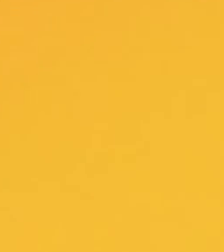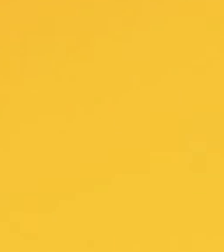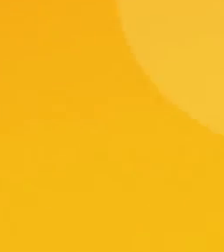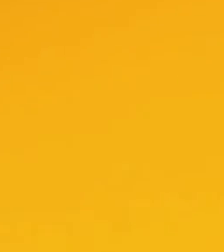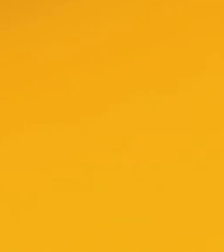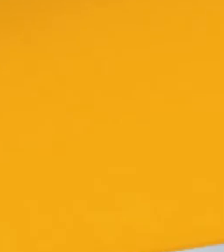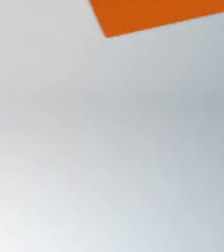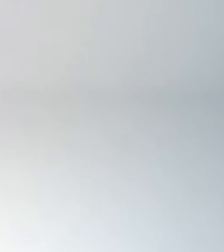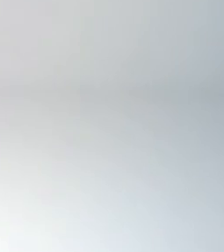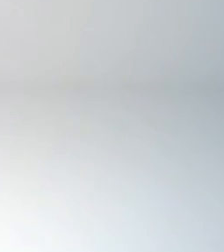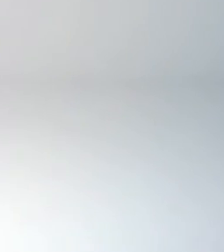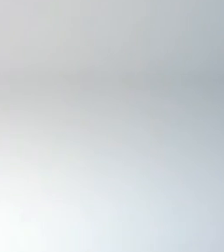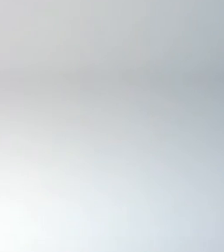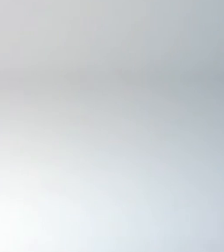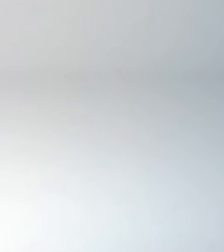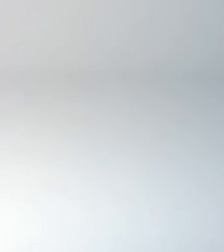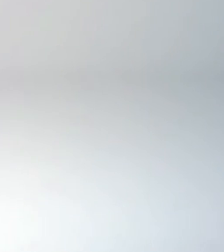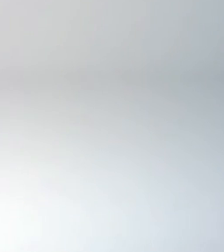Gracias por Gracias